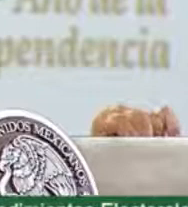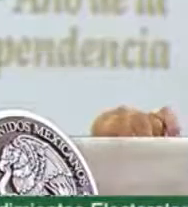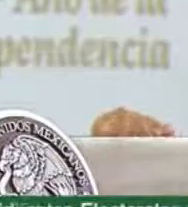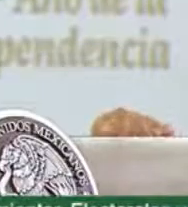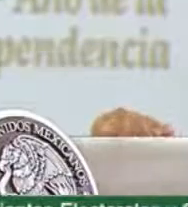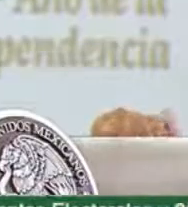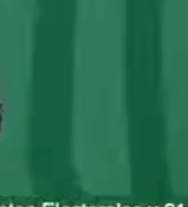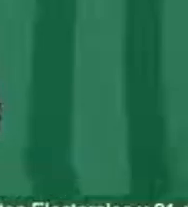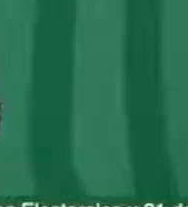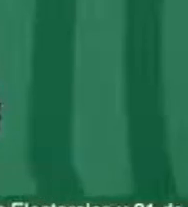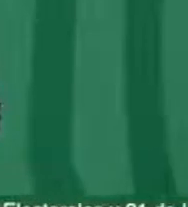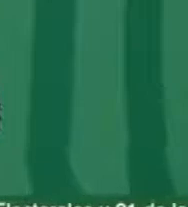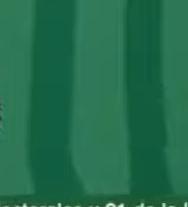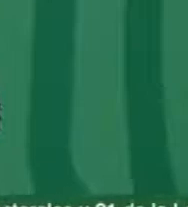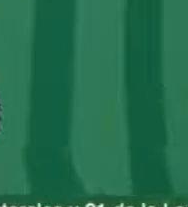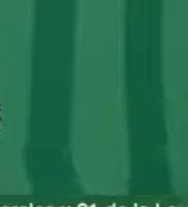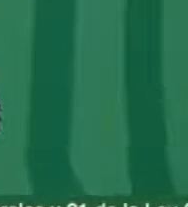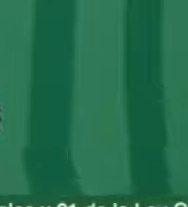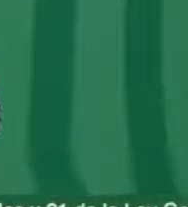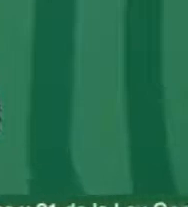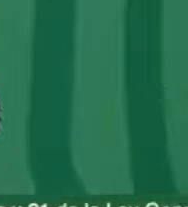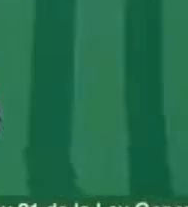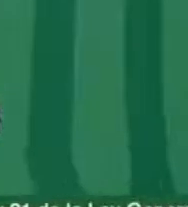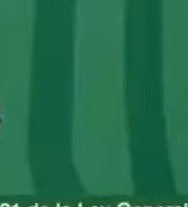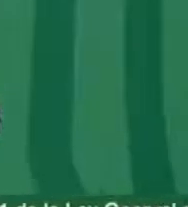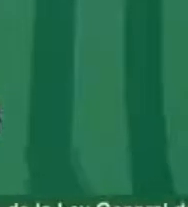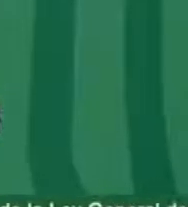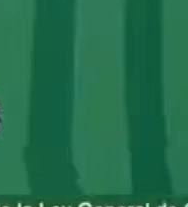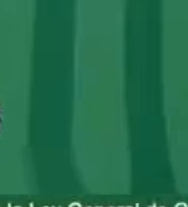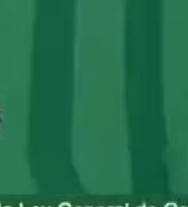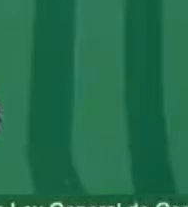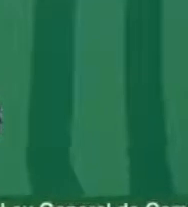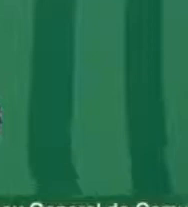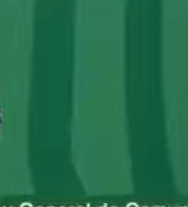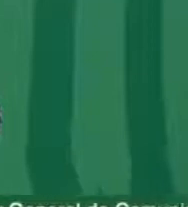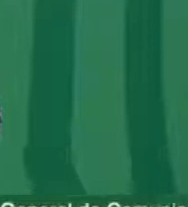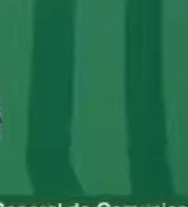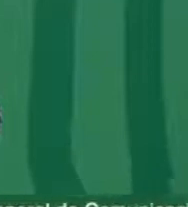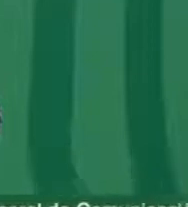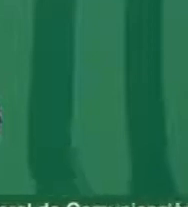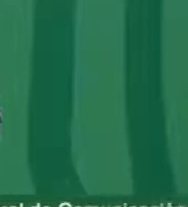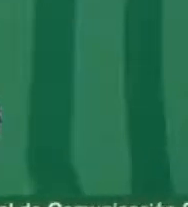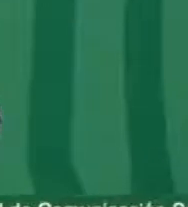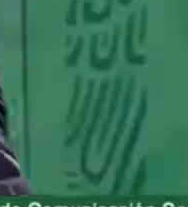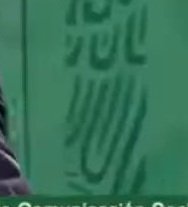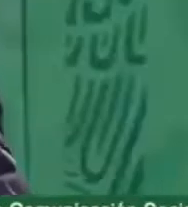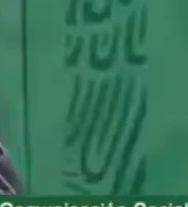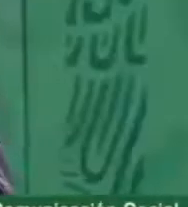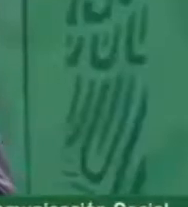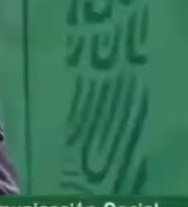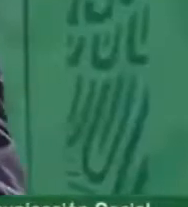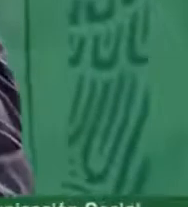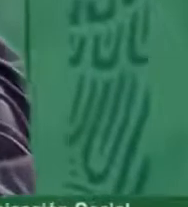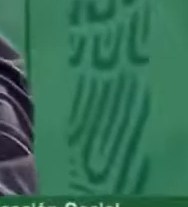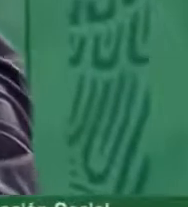la cancelación de las vacaciones y ya tengo información de que sí, pero